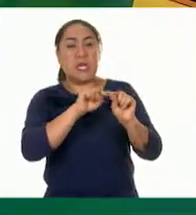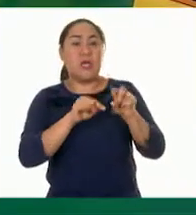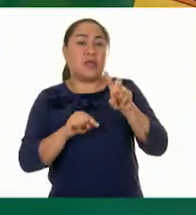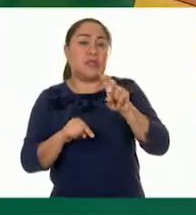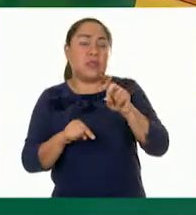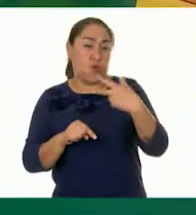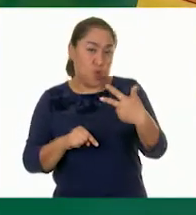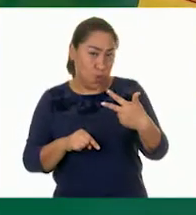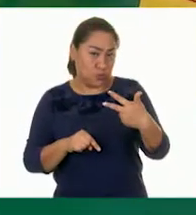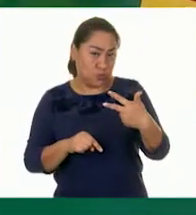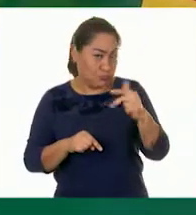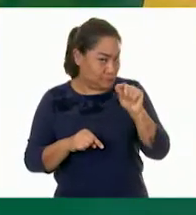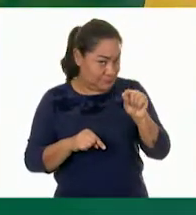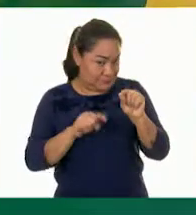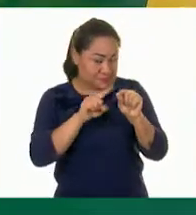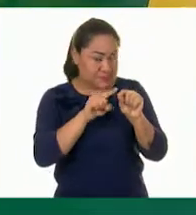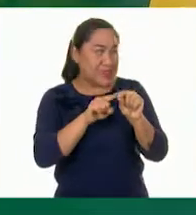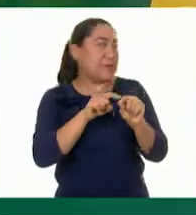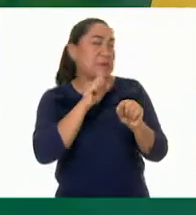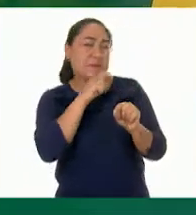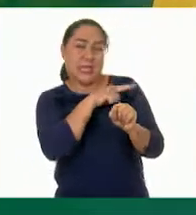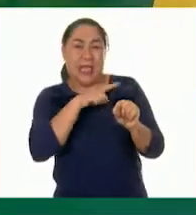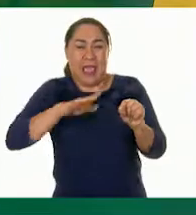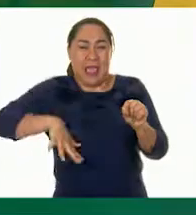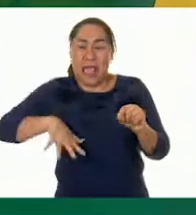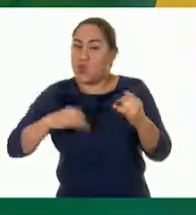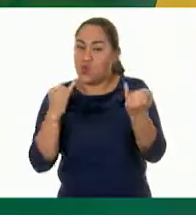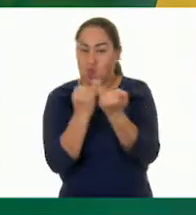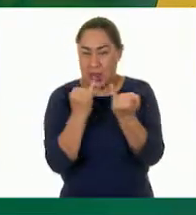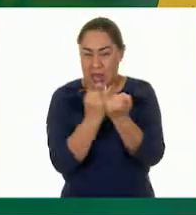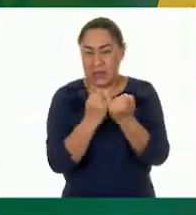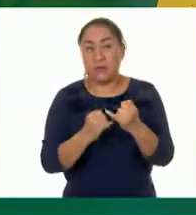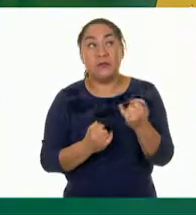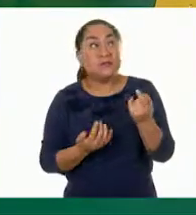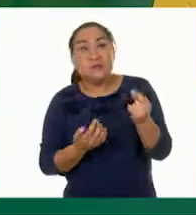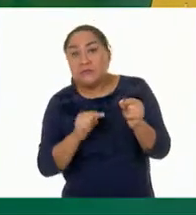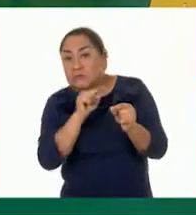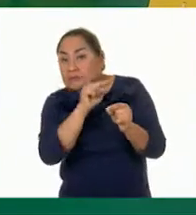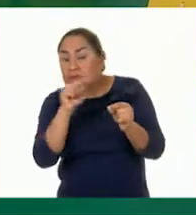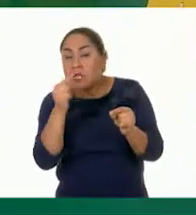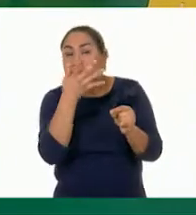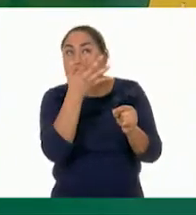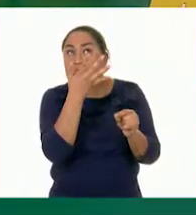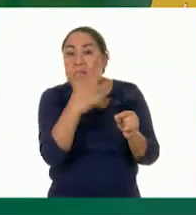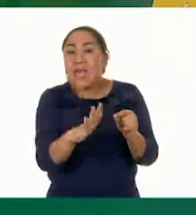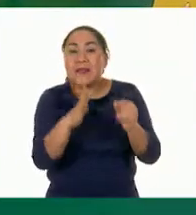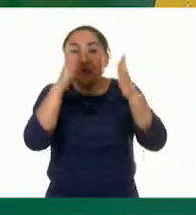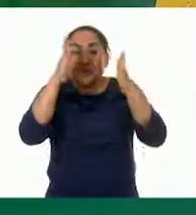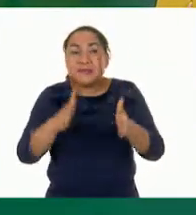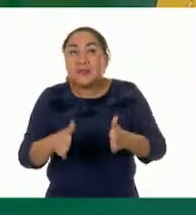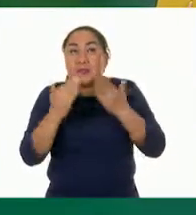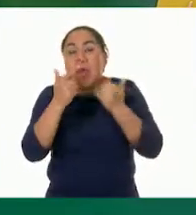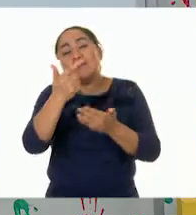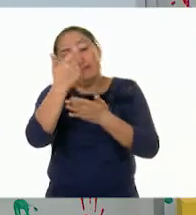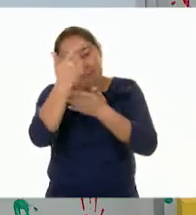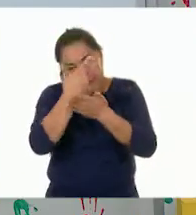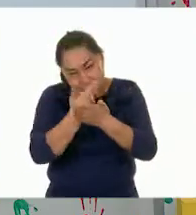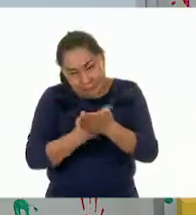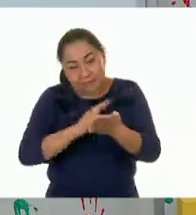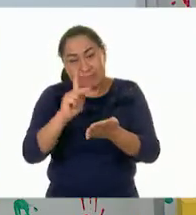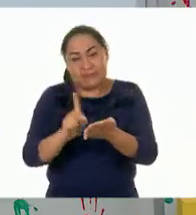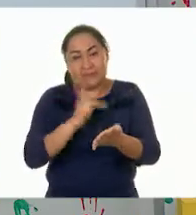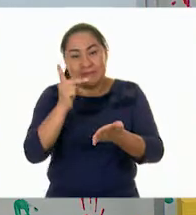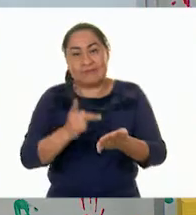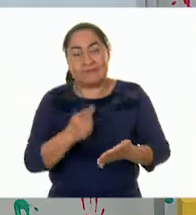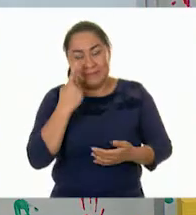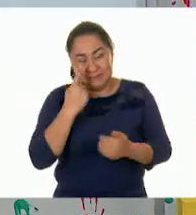Y vamos a hacer lo mismo que tú hace rato. Muy bien. Como no está marcado por decenas, vamos a contarlas. Ayúdenme